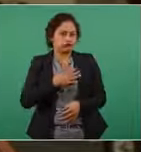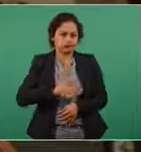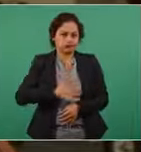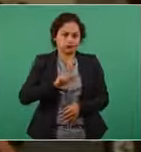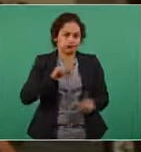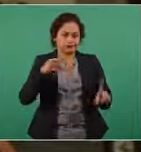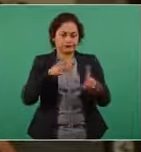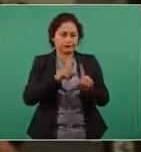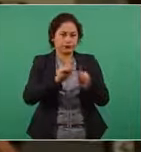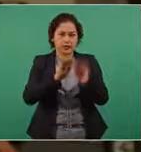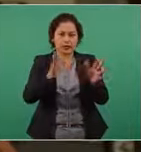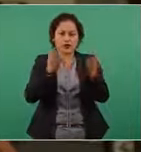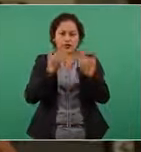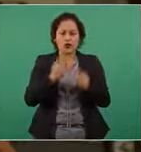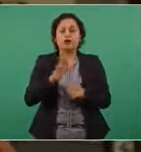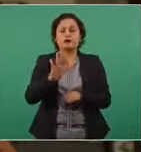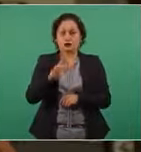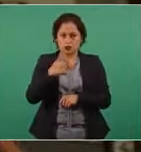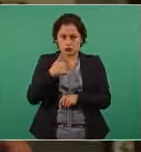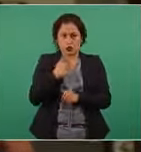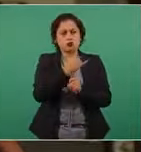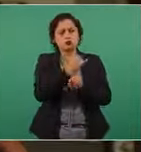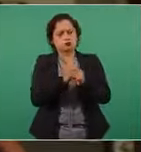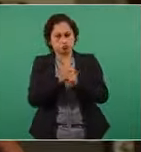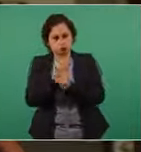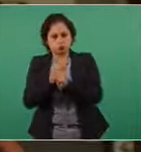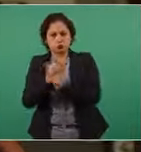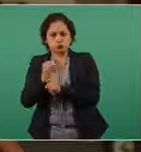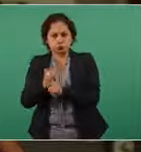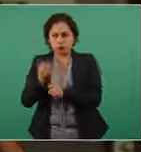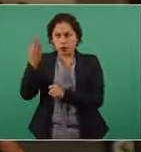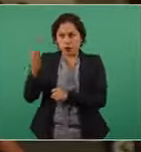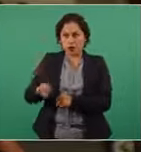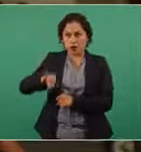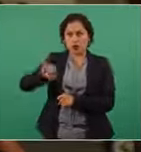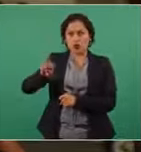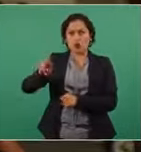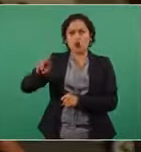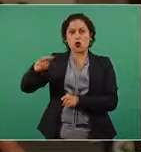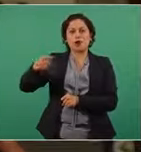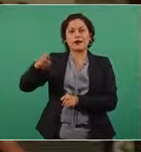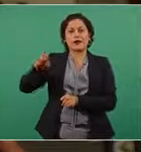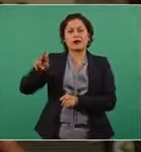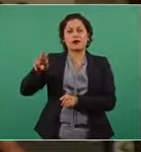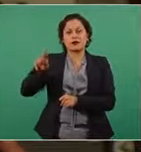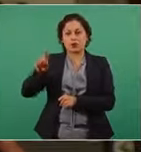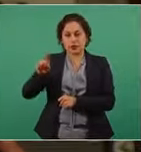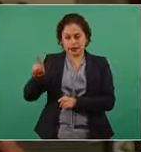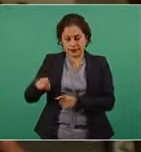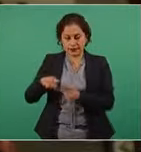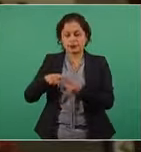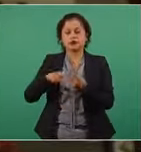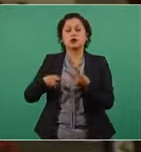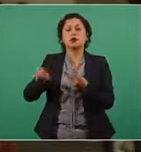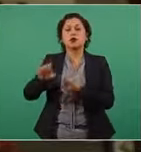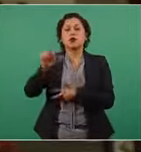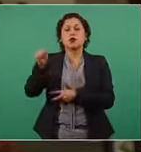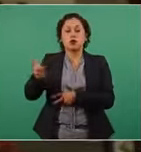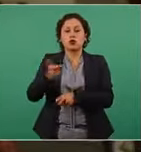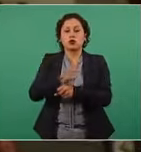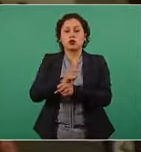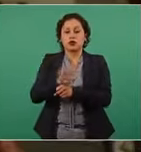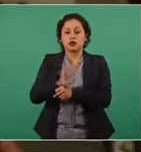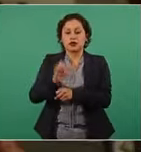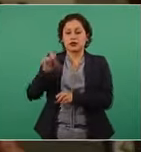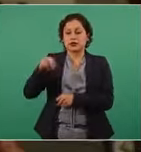las declaraciones tanto del señor Jorge Ruiz como del licenciado